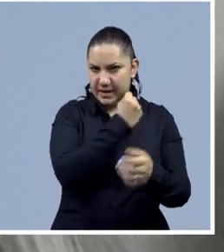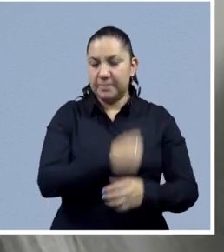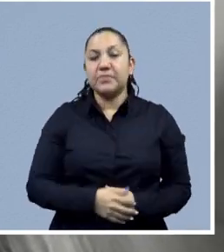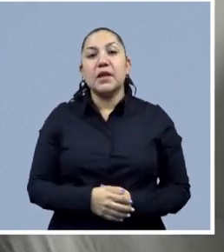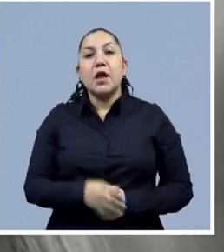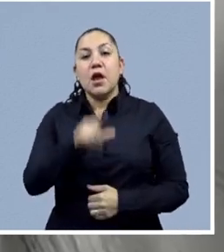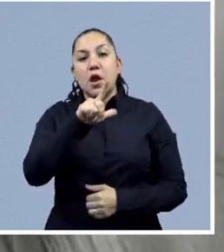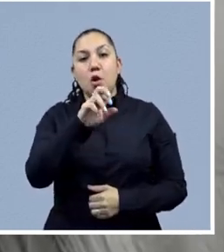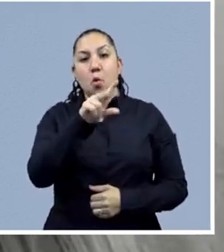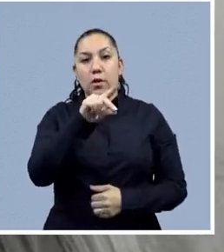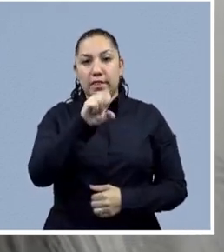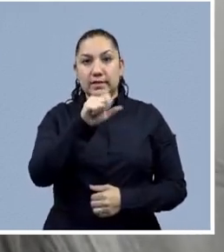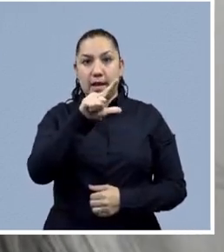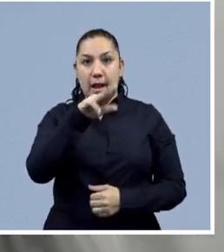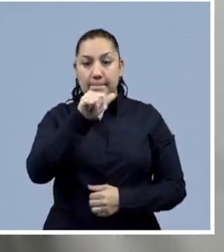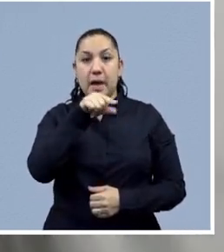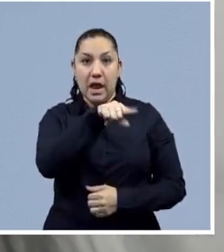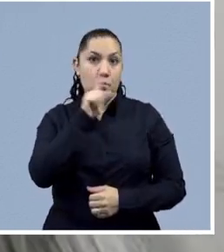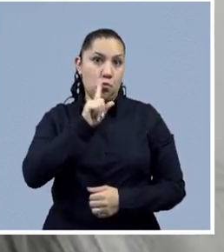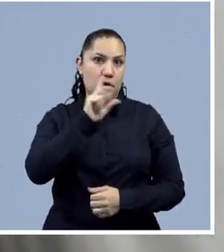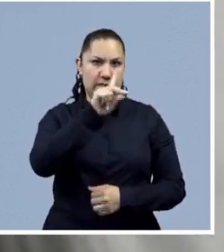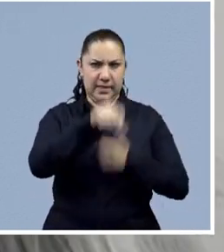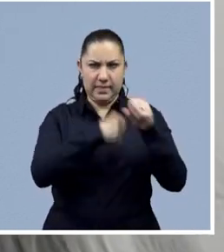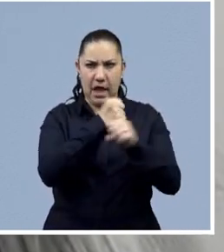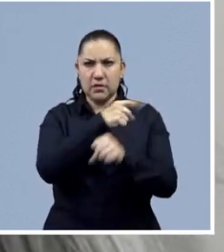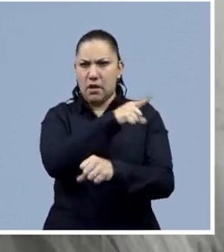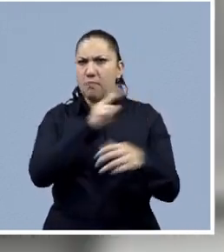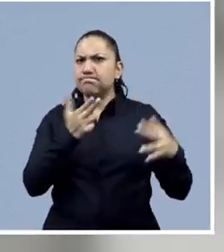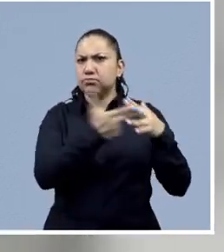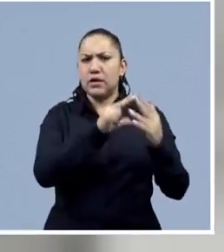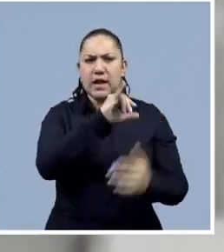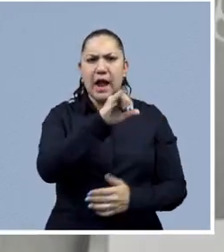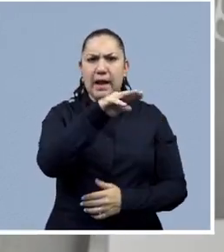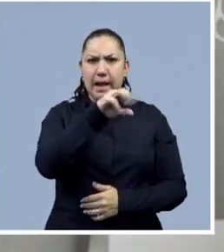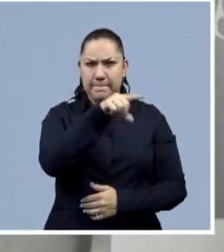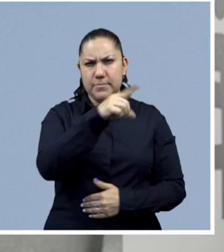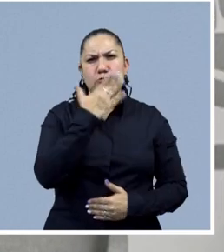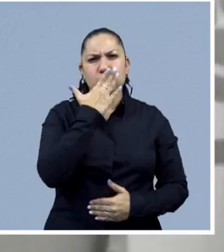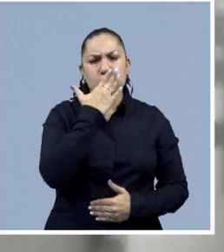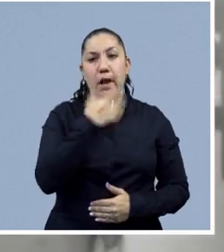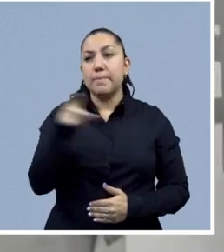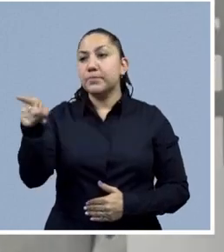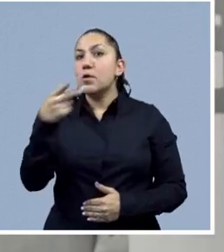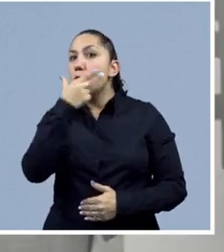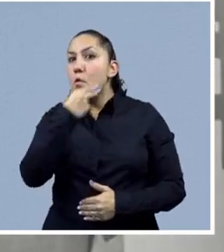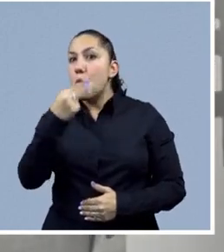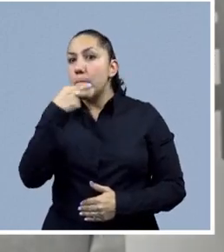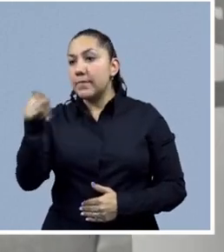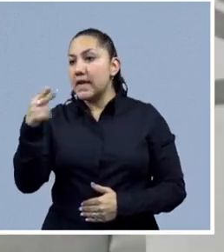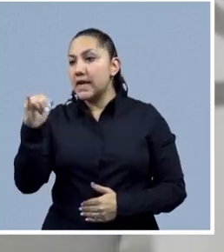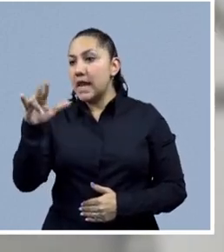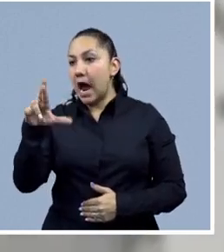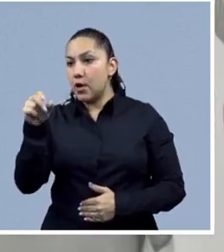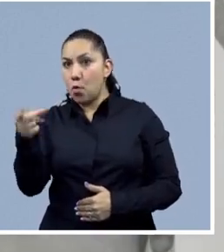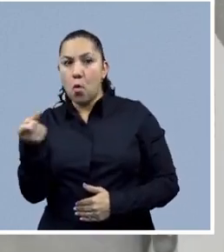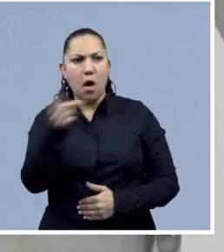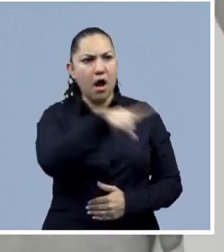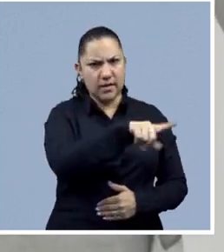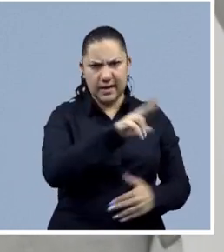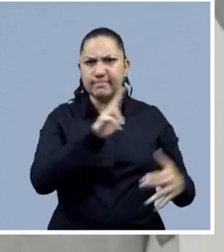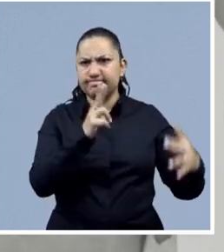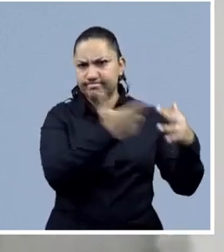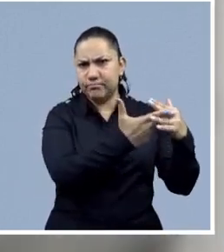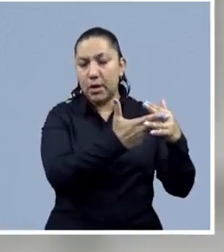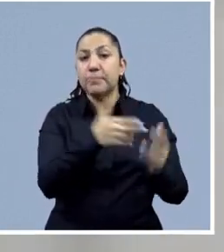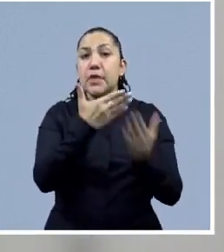Alma Lourdes, mujer de 30 años de edad, fue asesinada en Cajeme, Sonora, tras una discusión con el presunto feminicida Hilario